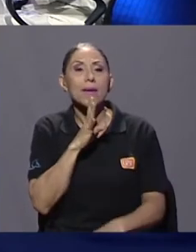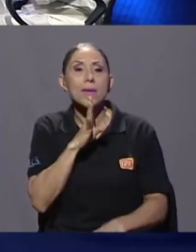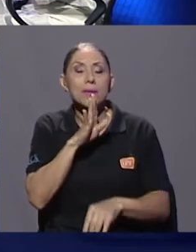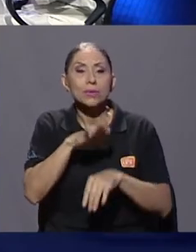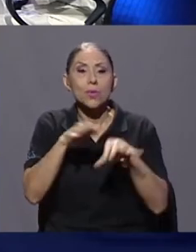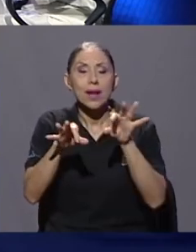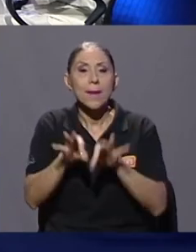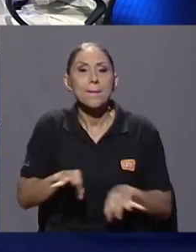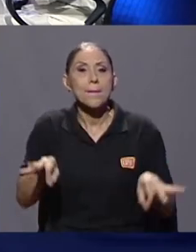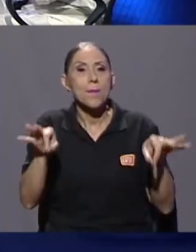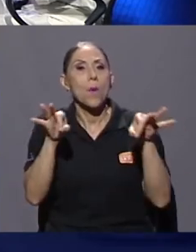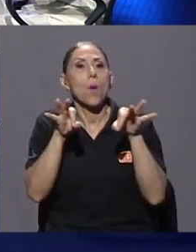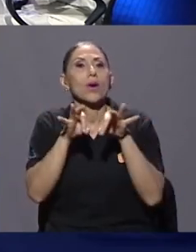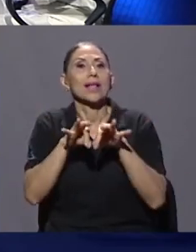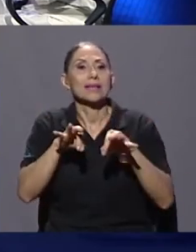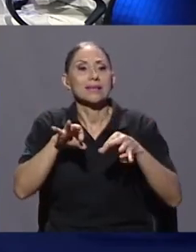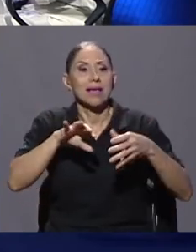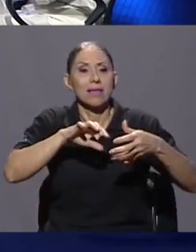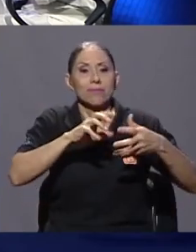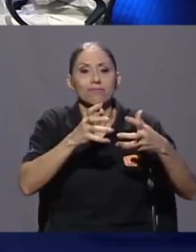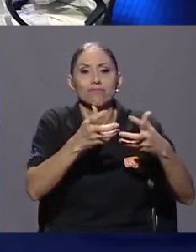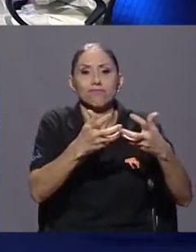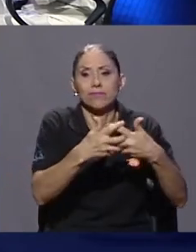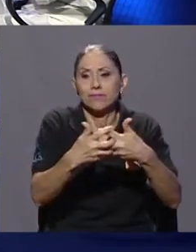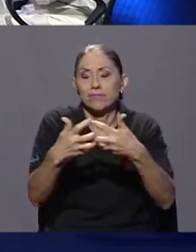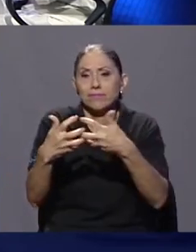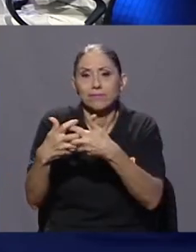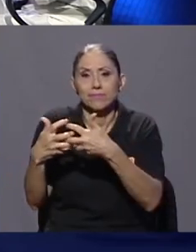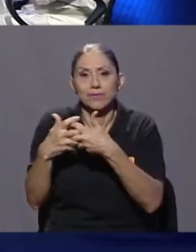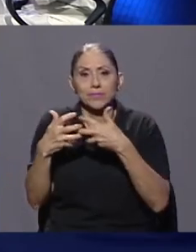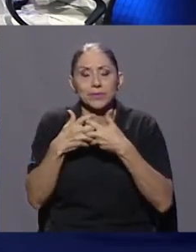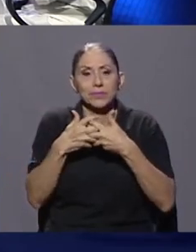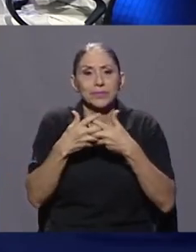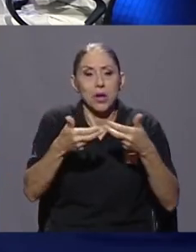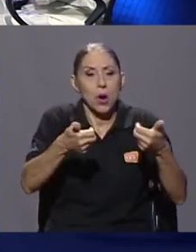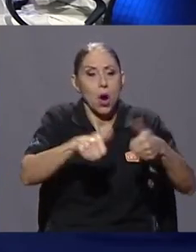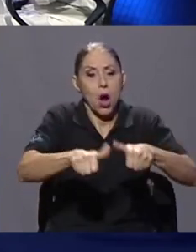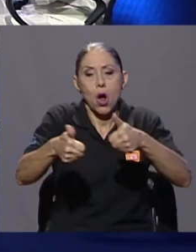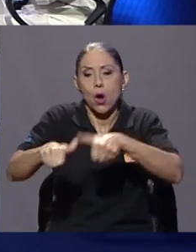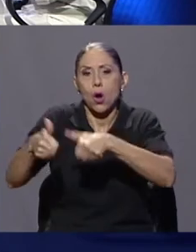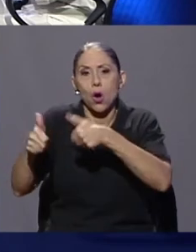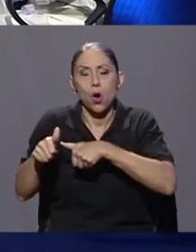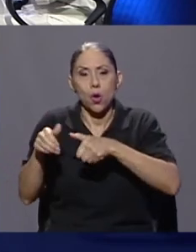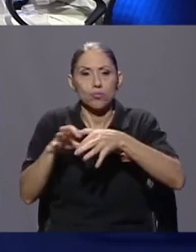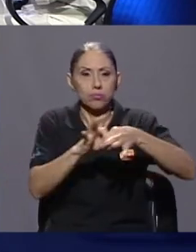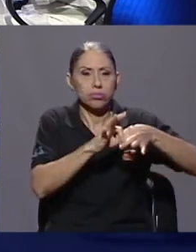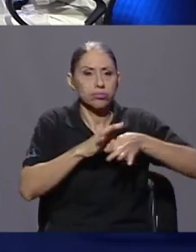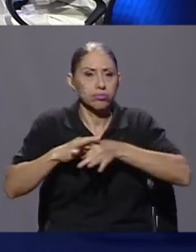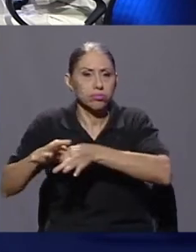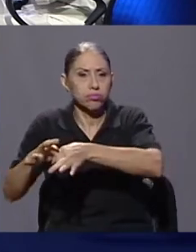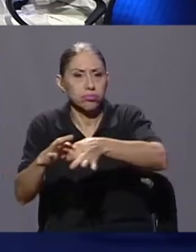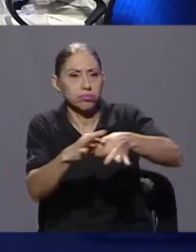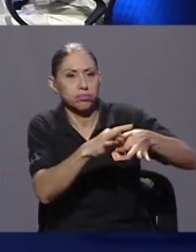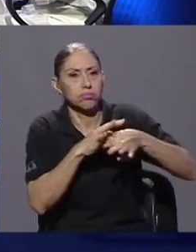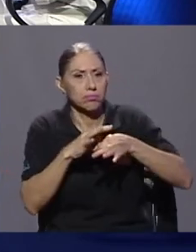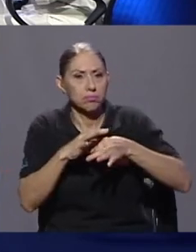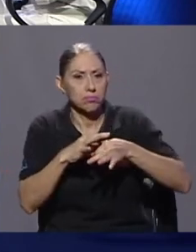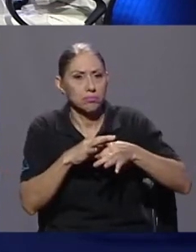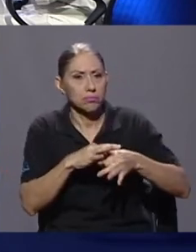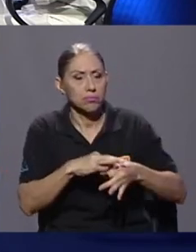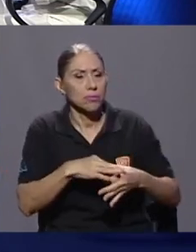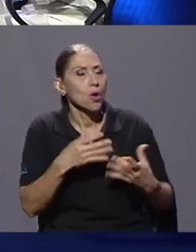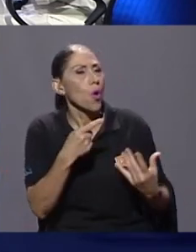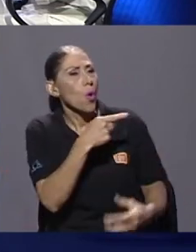estas uniones, de estas alianzas, de estos convenios. ¿Qué crees que ha sido el factor que no ha permitido,